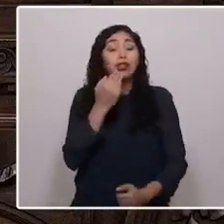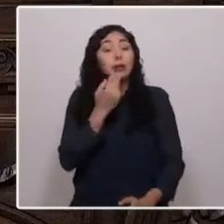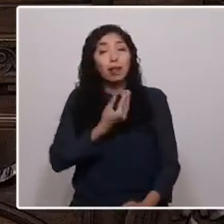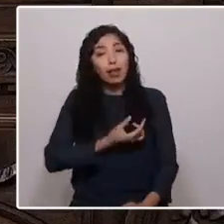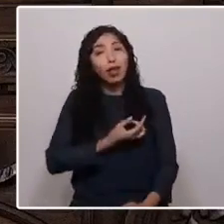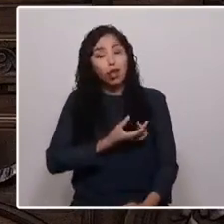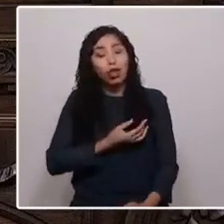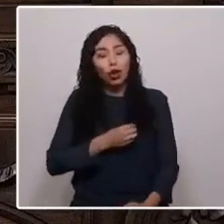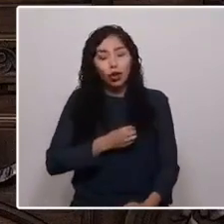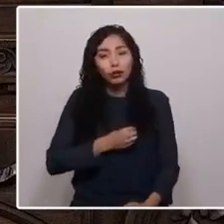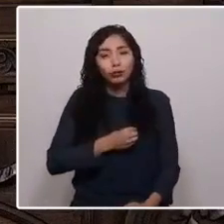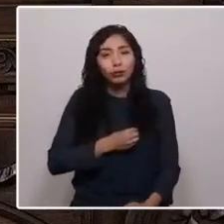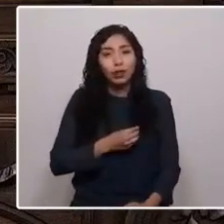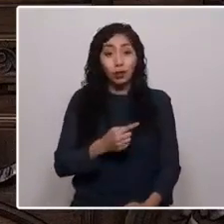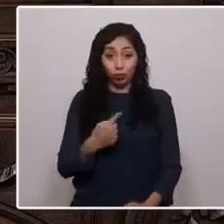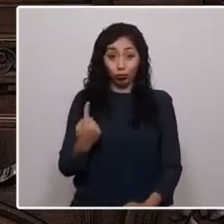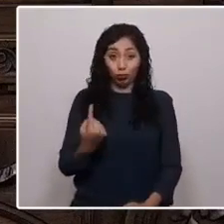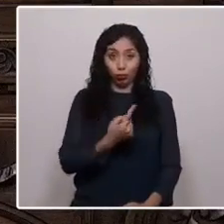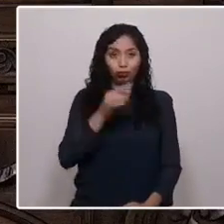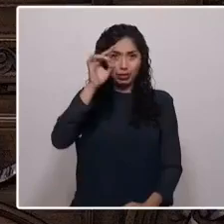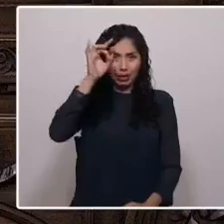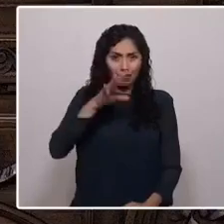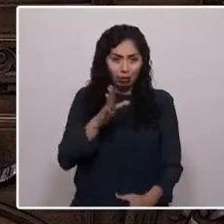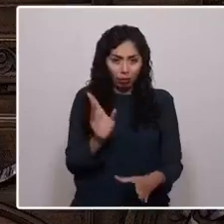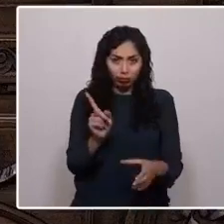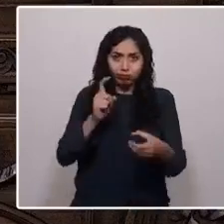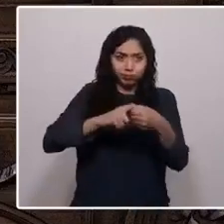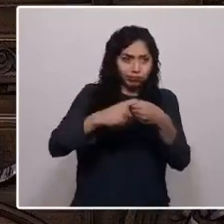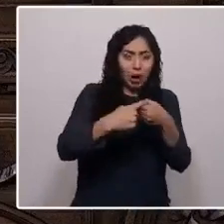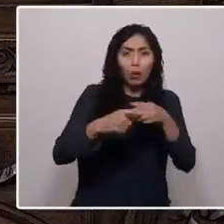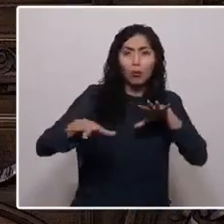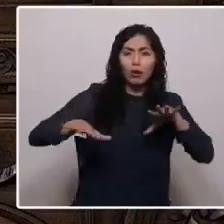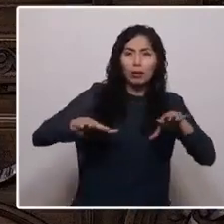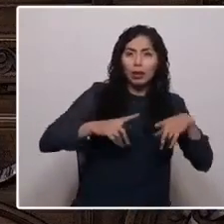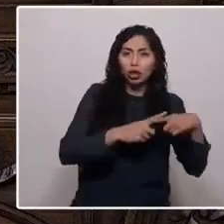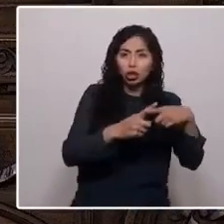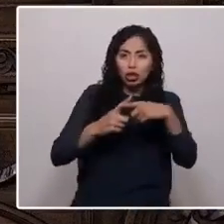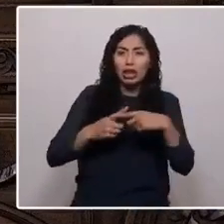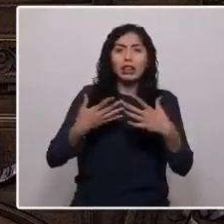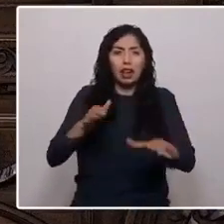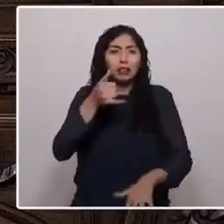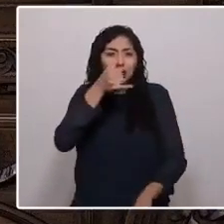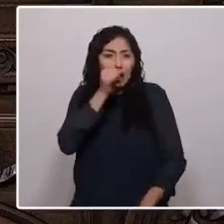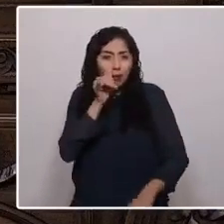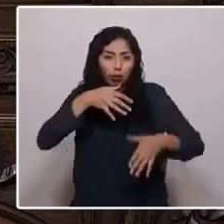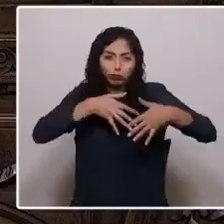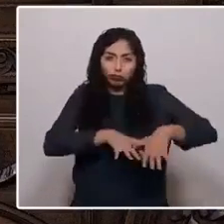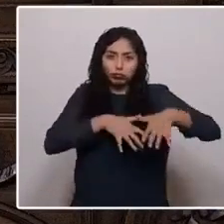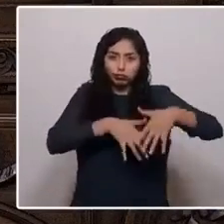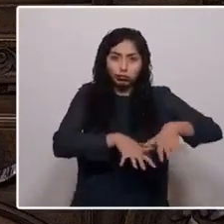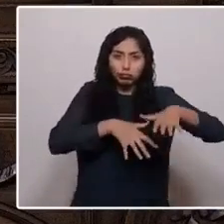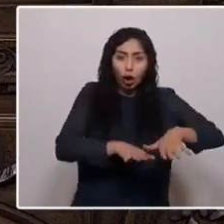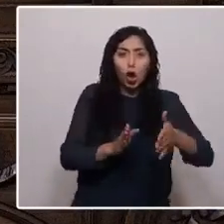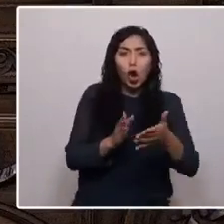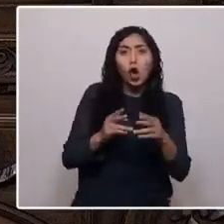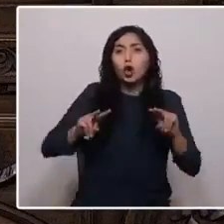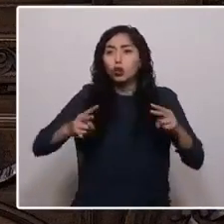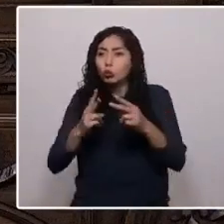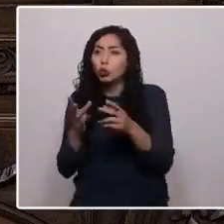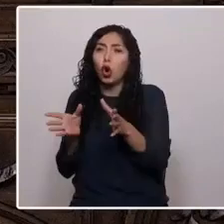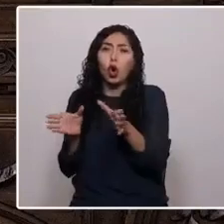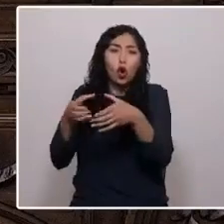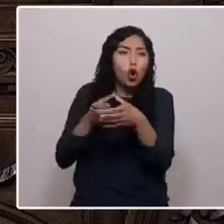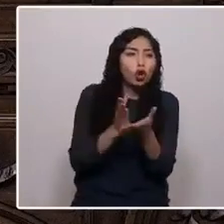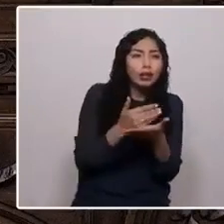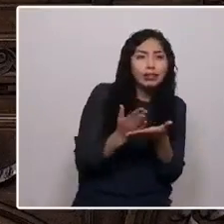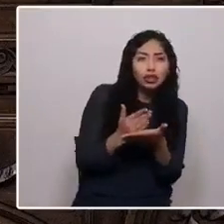sabemos quienes nos formamos en los movimientos sociales y llevamos tiempo marchando en las calles, construyendo organización, empujando los márgenes de